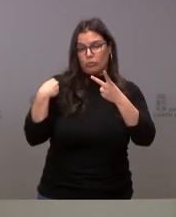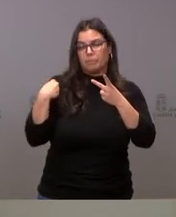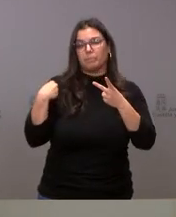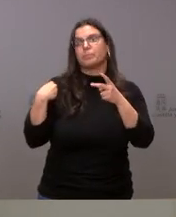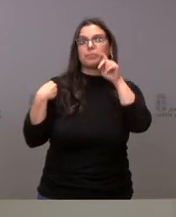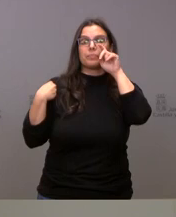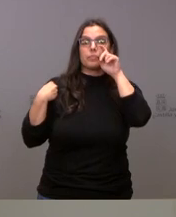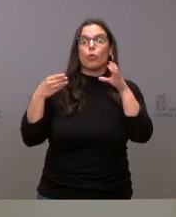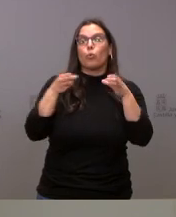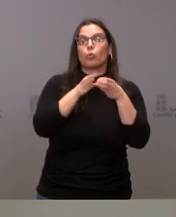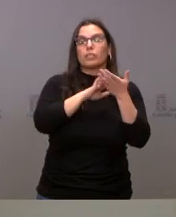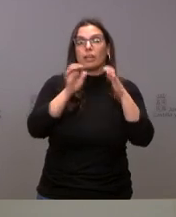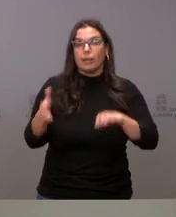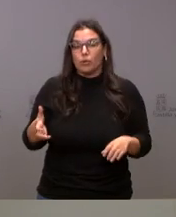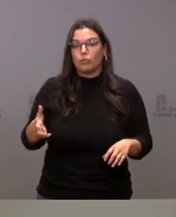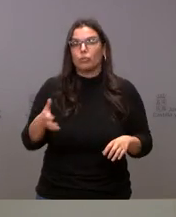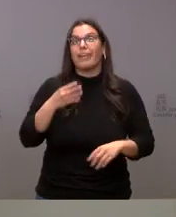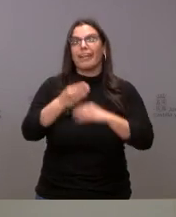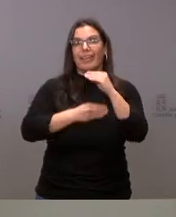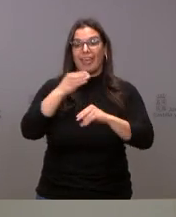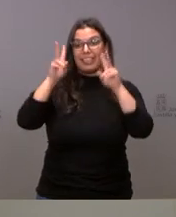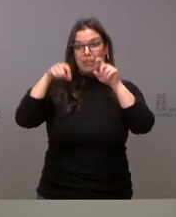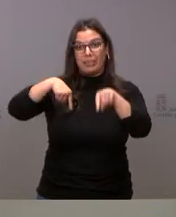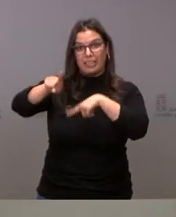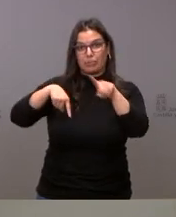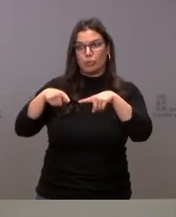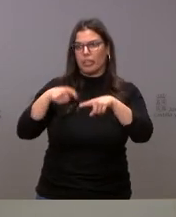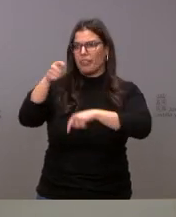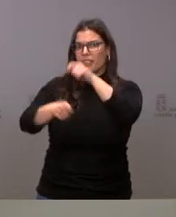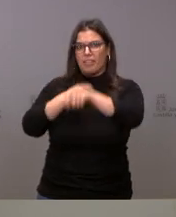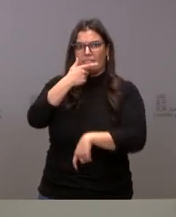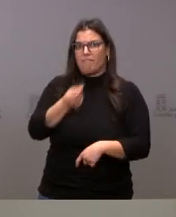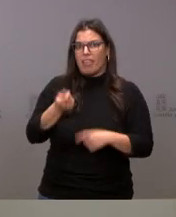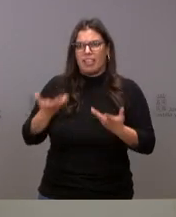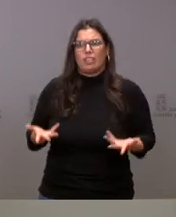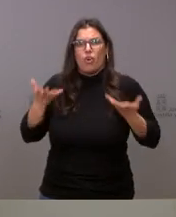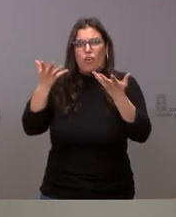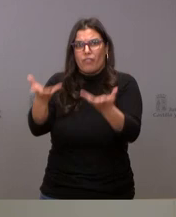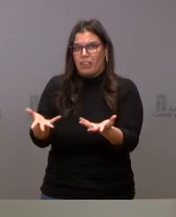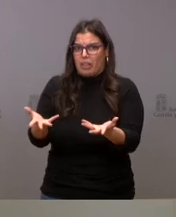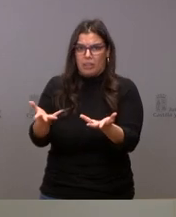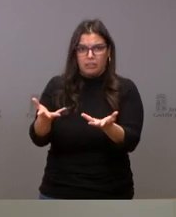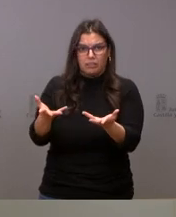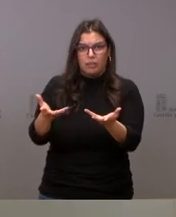lo que la Junta de Castilla y León va a hacer al respecto del transporte es favorecer en todas las posibilidades el que quien quiera